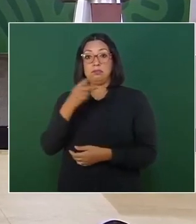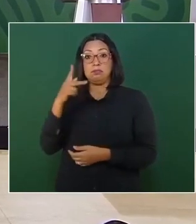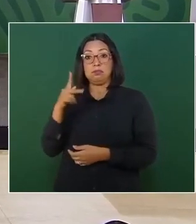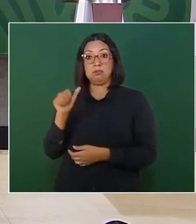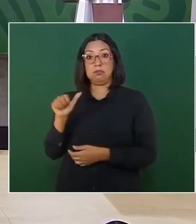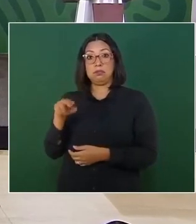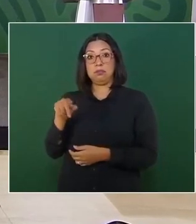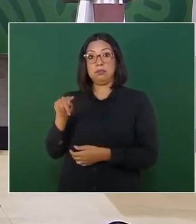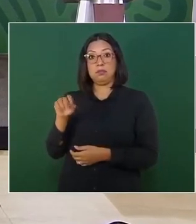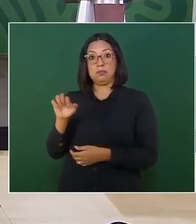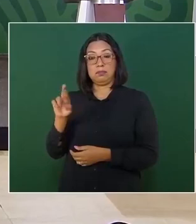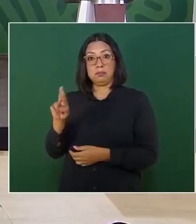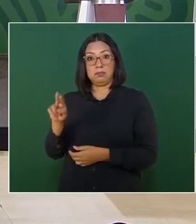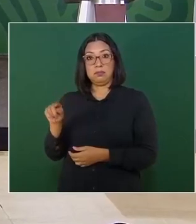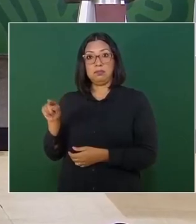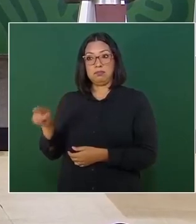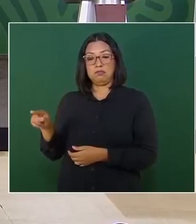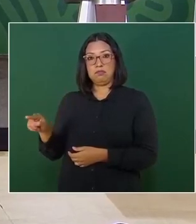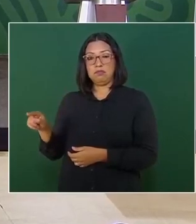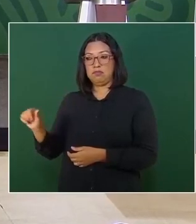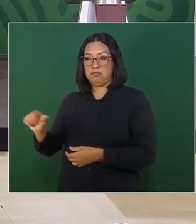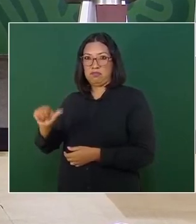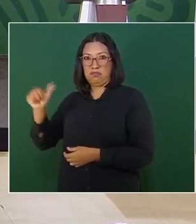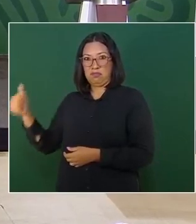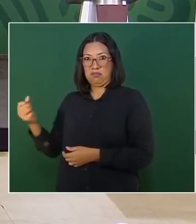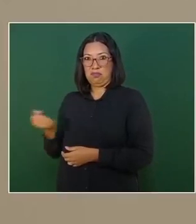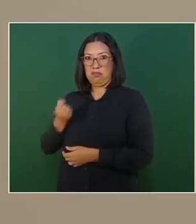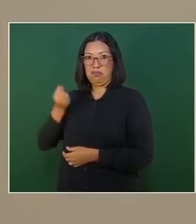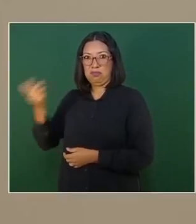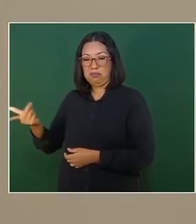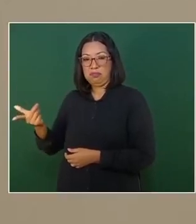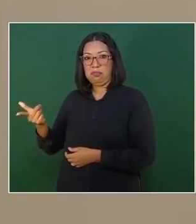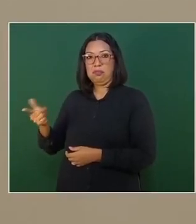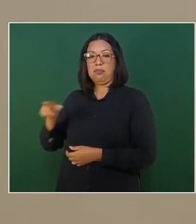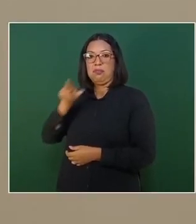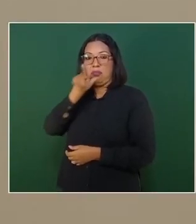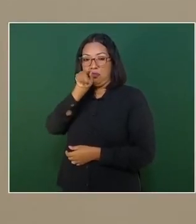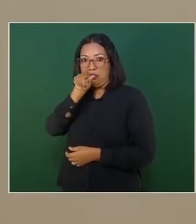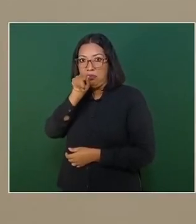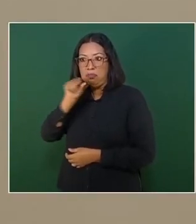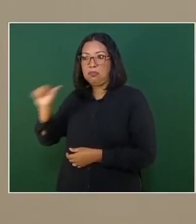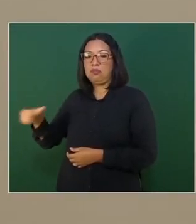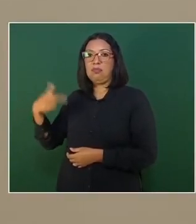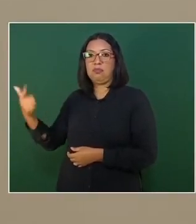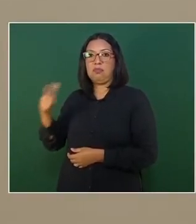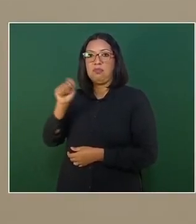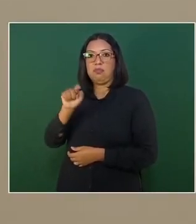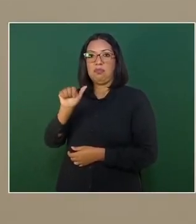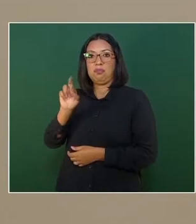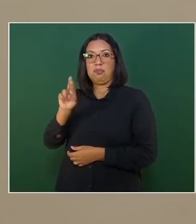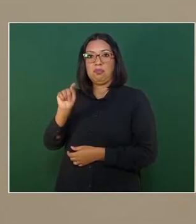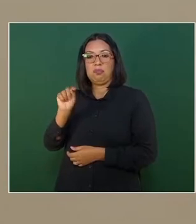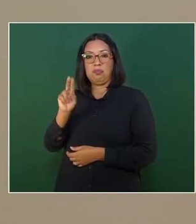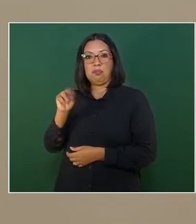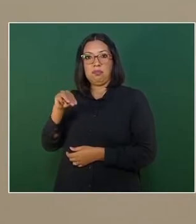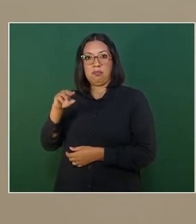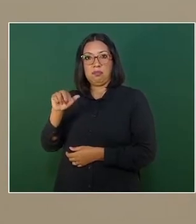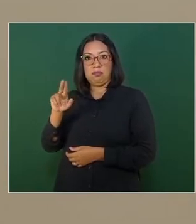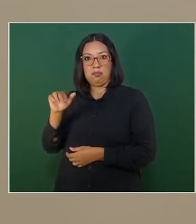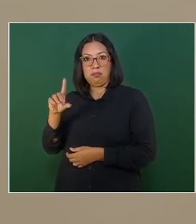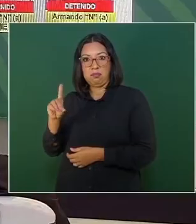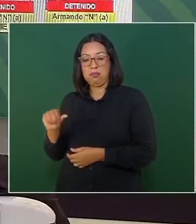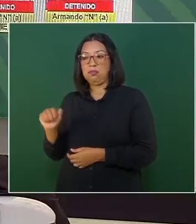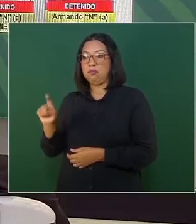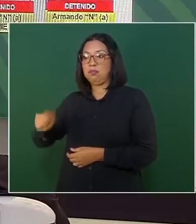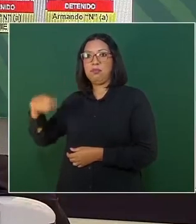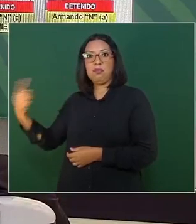que operaba también en Jalisco, El Tartamudo, Edgar N., alias El Chato, Héctor N., alias El